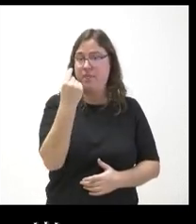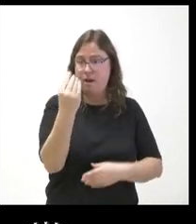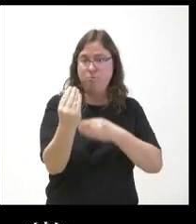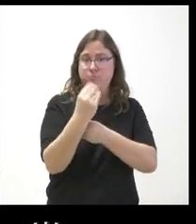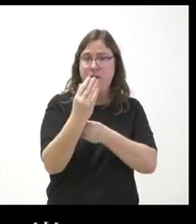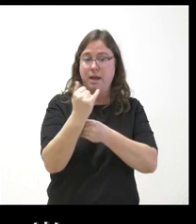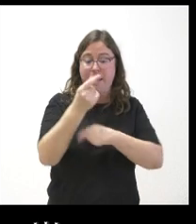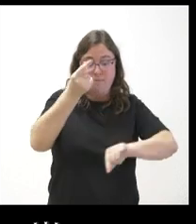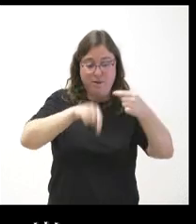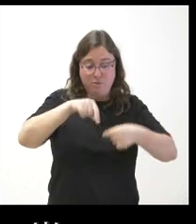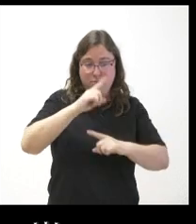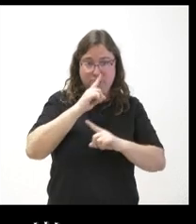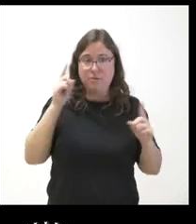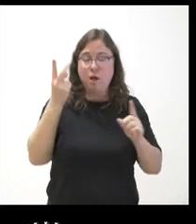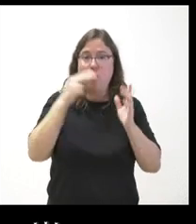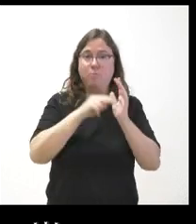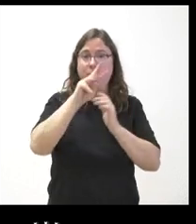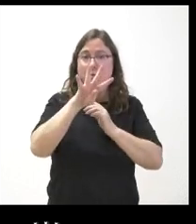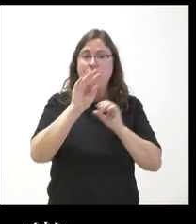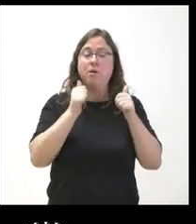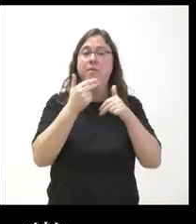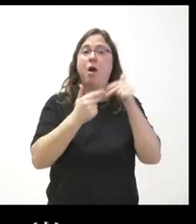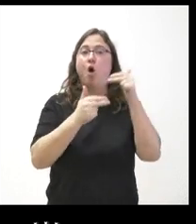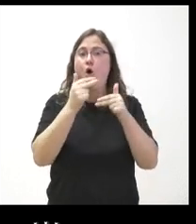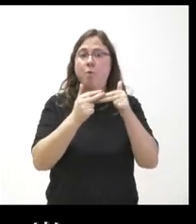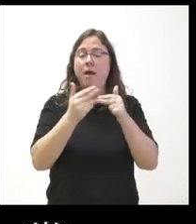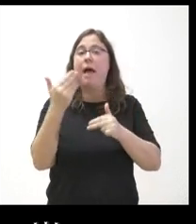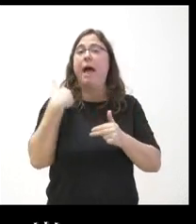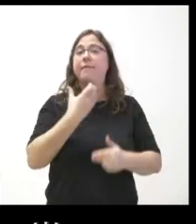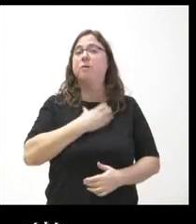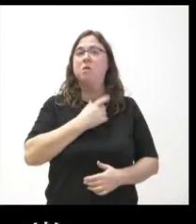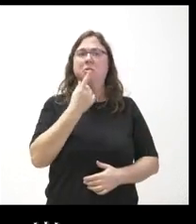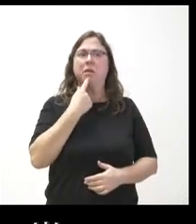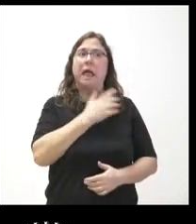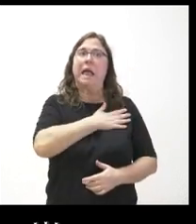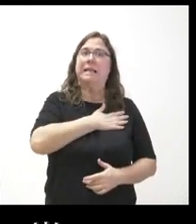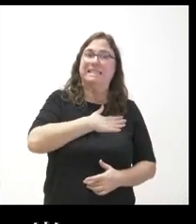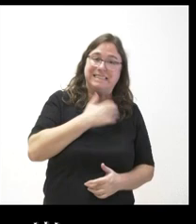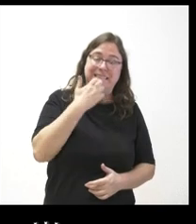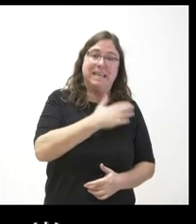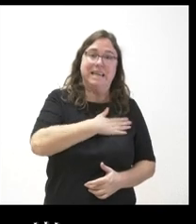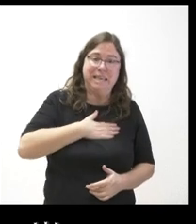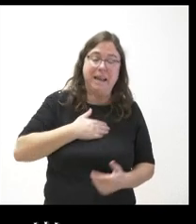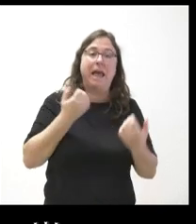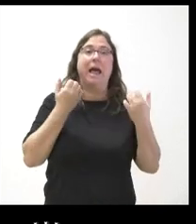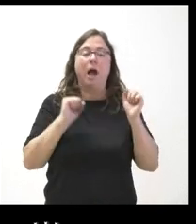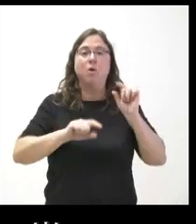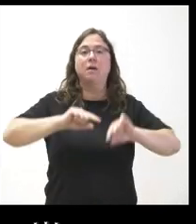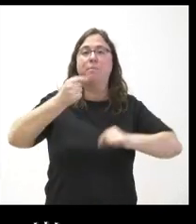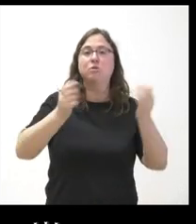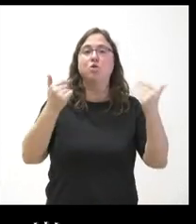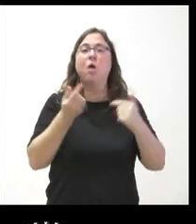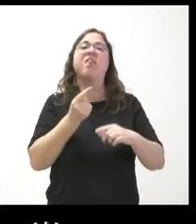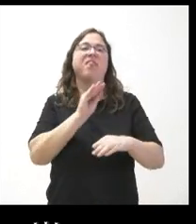en estos presupuestos de la Junta de 2024 para iniciar la obra ayer el Ayuntamiento decía que si hay voluntad política aunque no haya presupuesto se puede haber dinero para